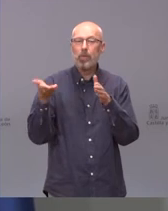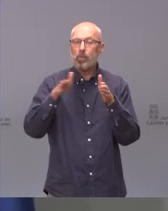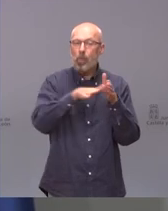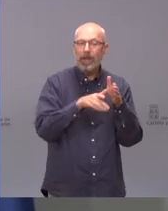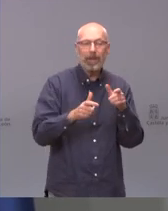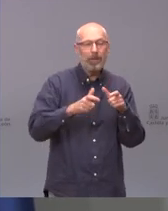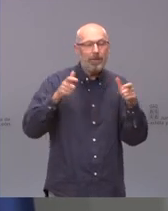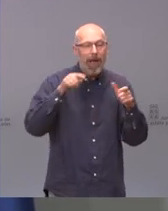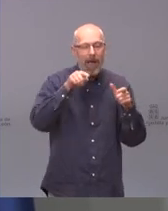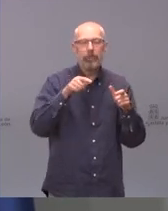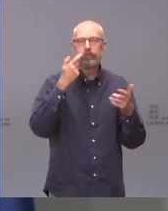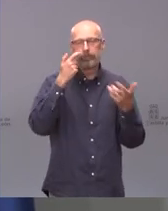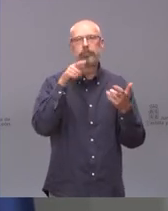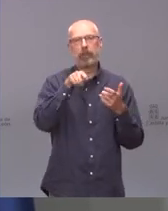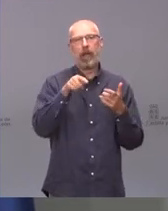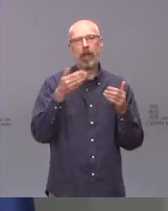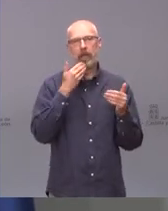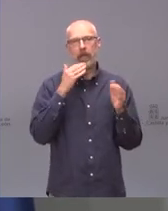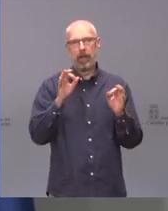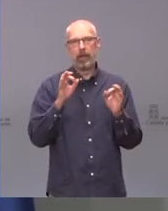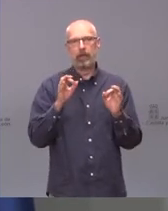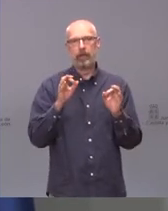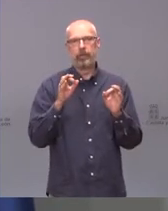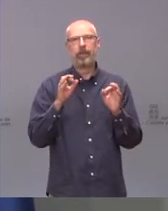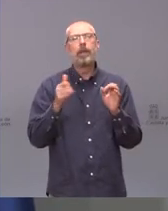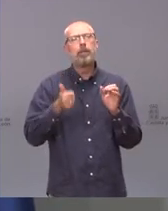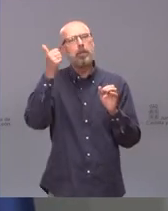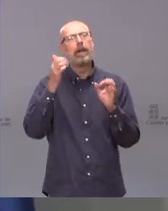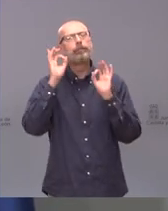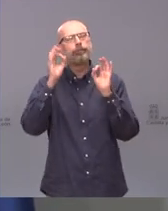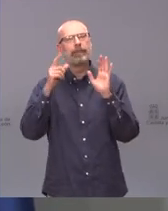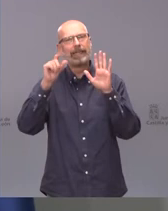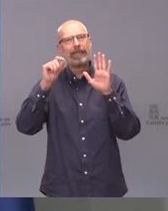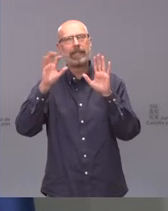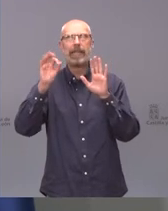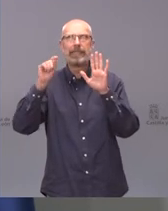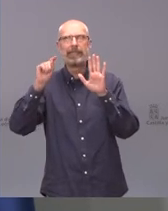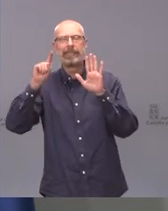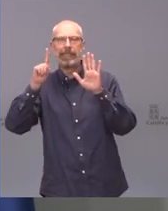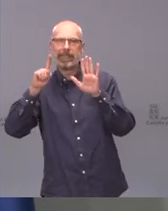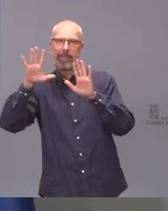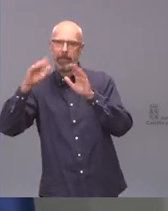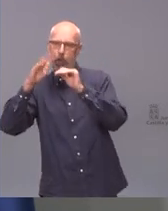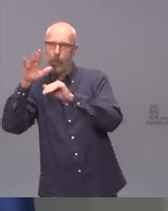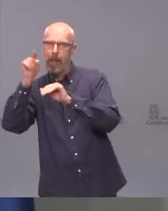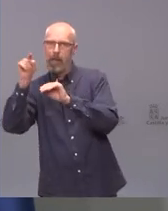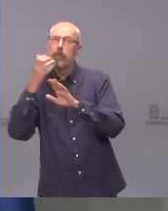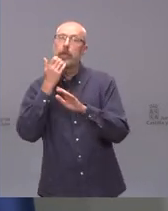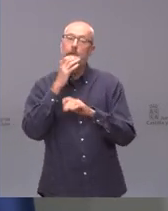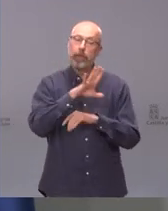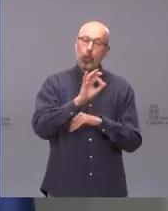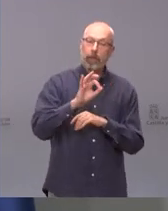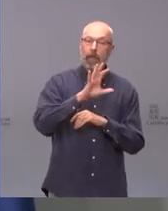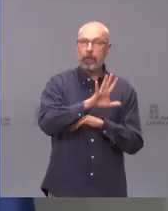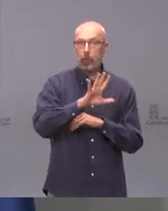significativamente por encima de los 60-65, pero por encima de los 50-55 que son los pacientes que tenemos